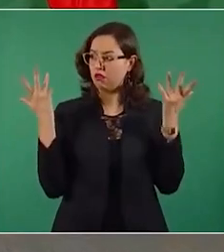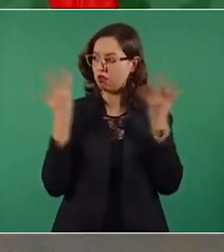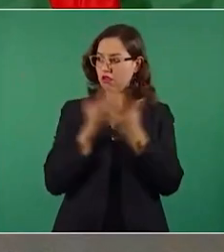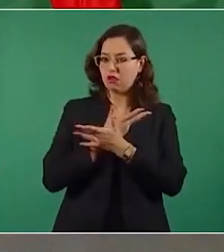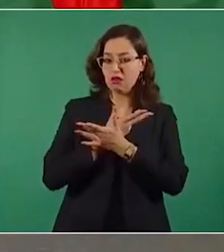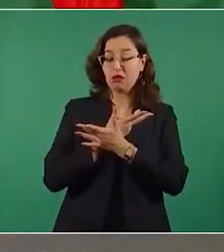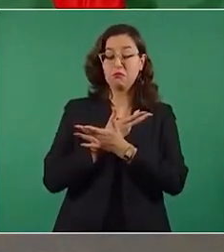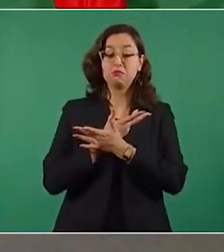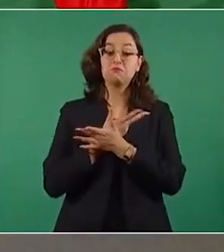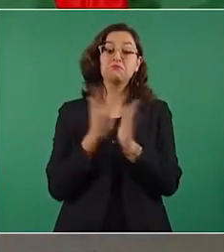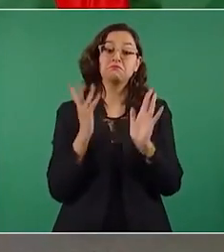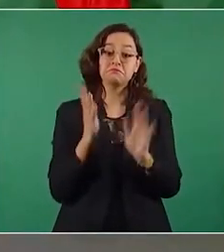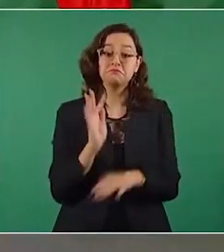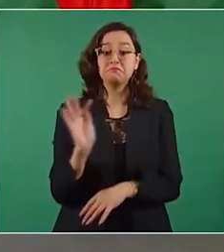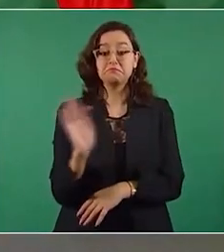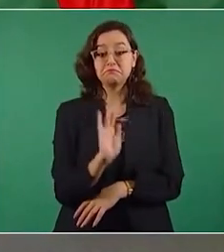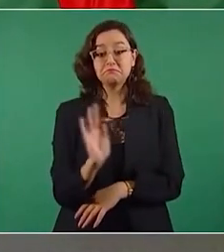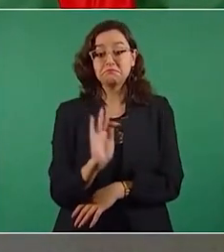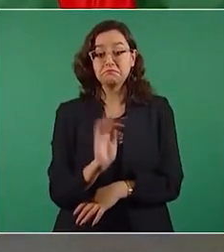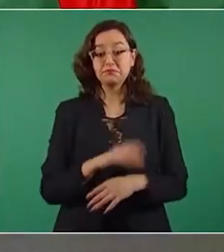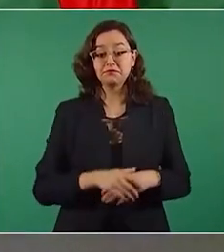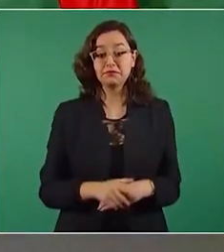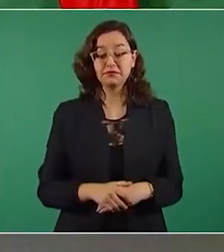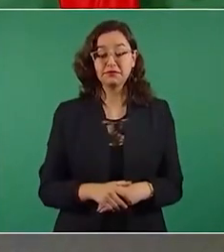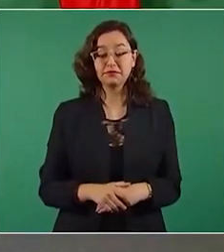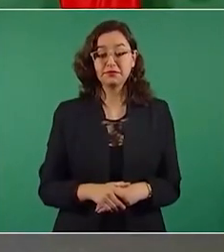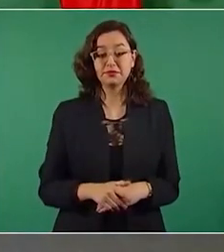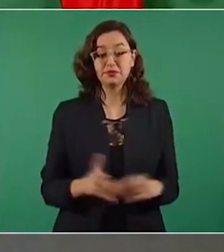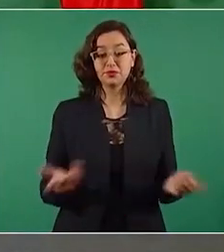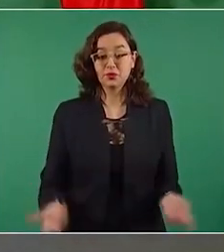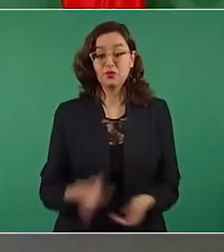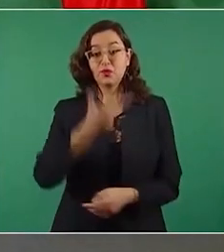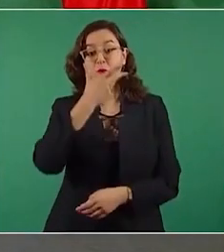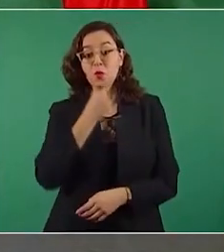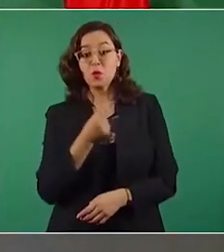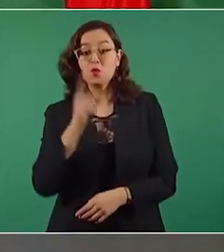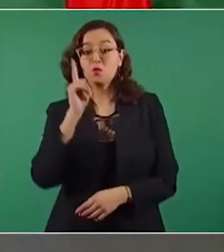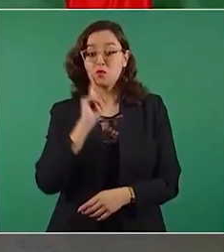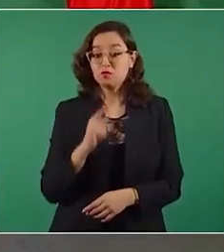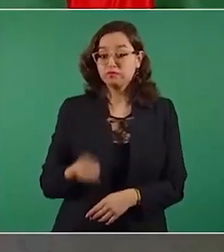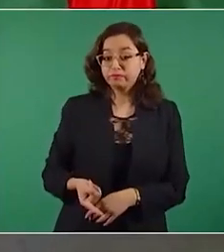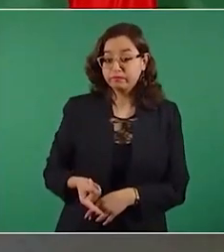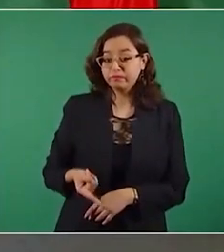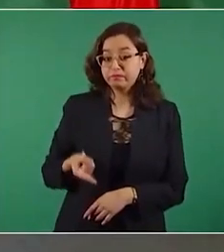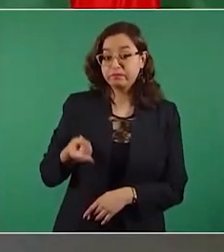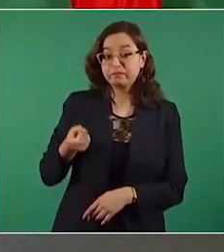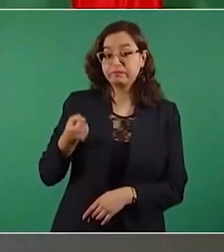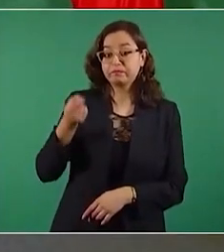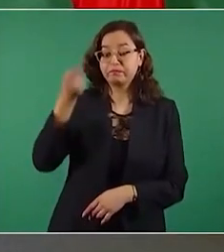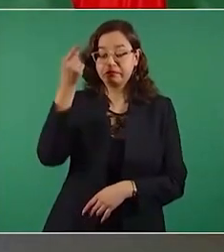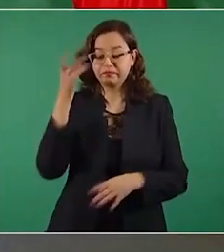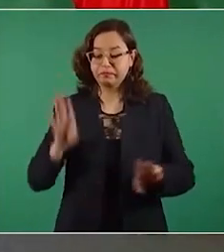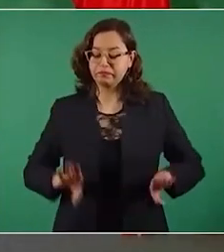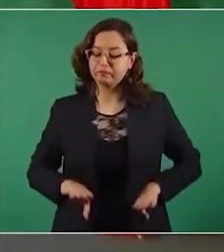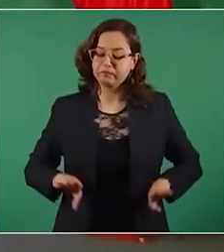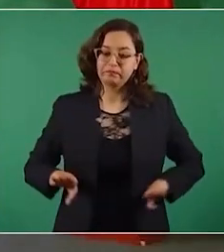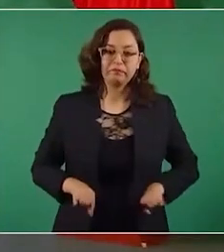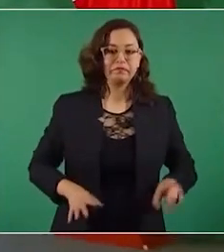porque el hombre y la mujer es producto de circunstancias, y hay que entender,